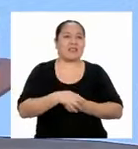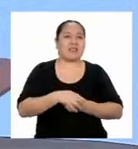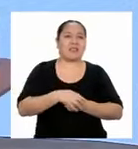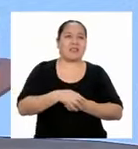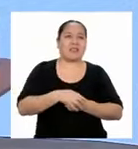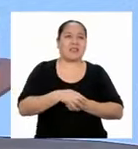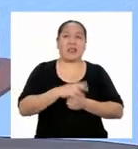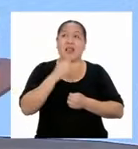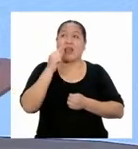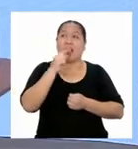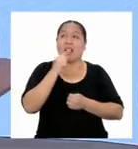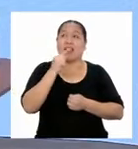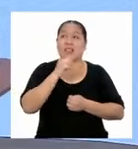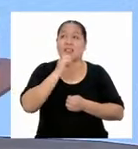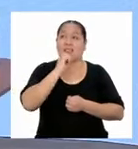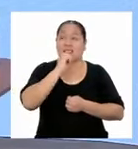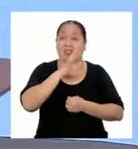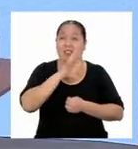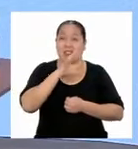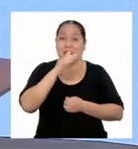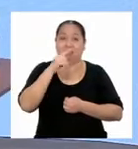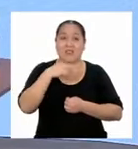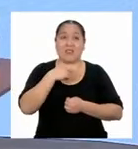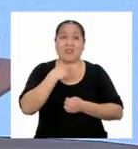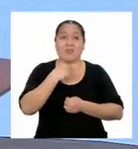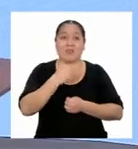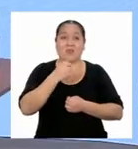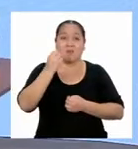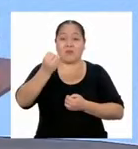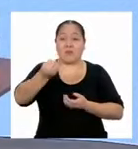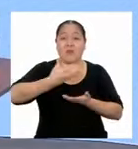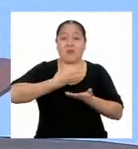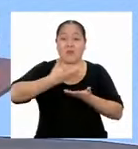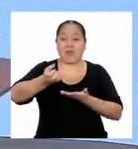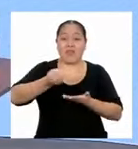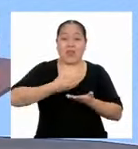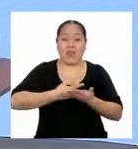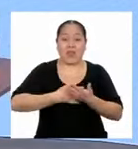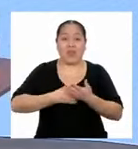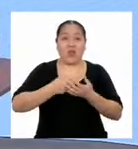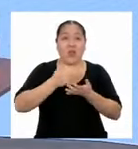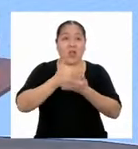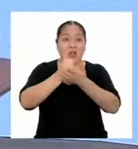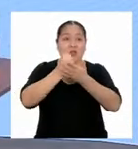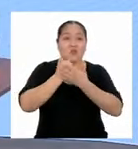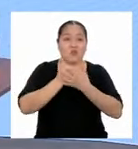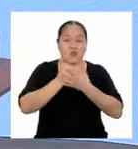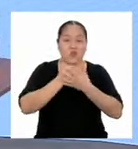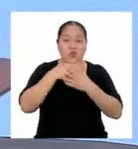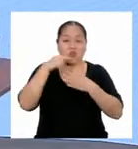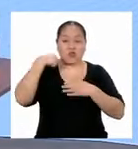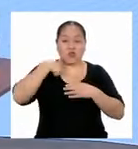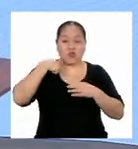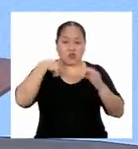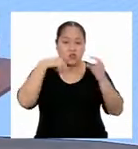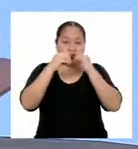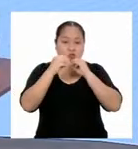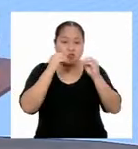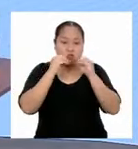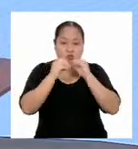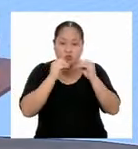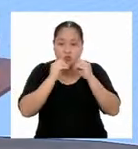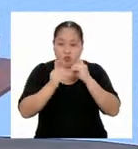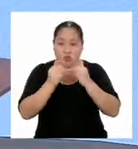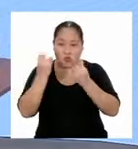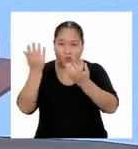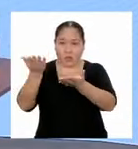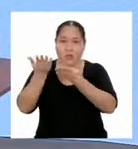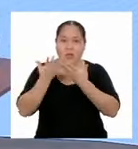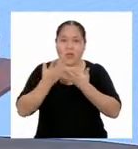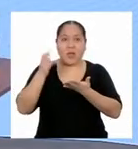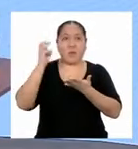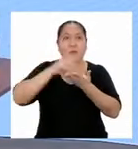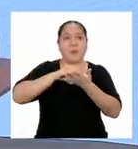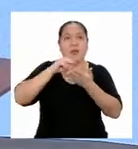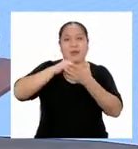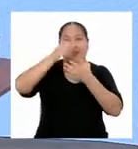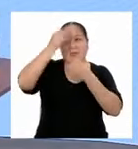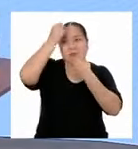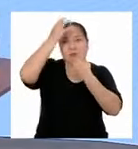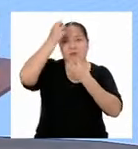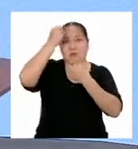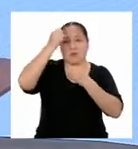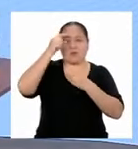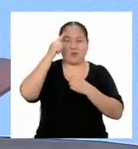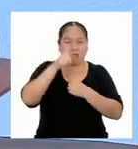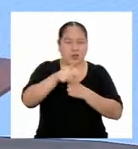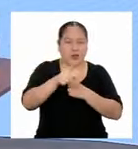El señor de la voz misteriosa me va soltando pistas y conforme voy adivinando, me da más información. El objetivo es resolver